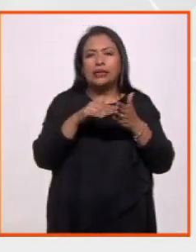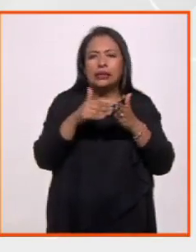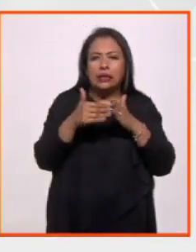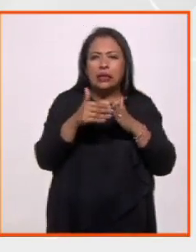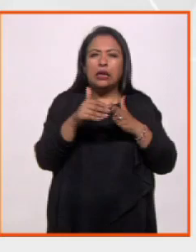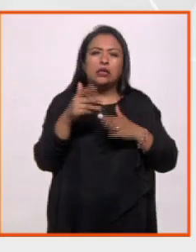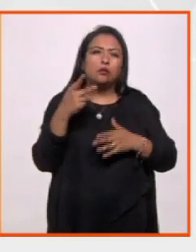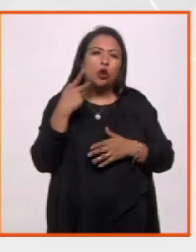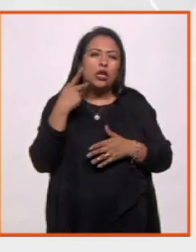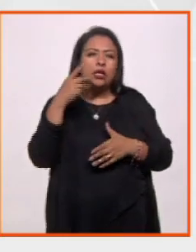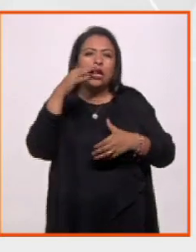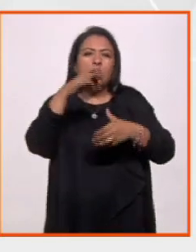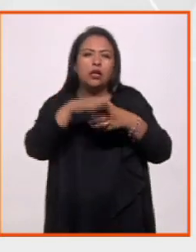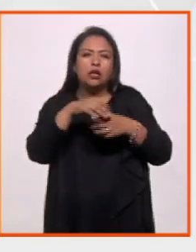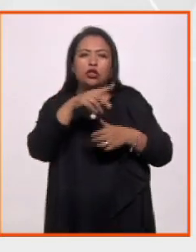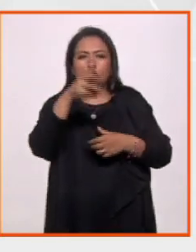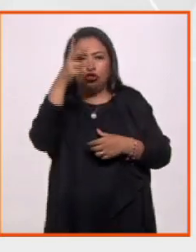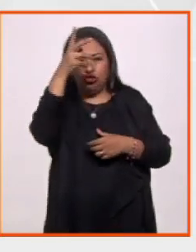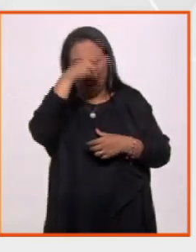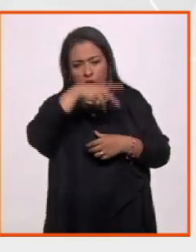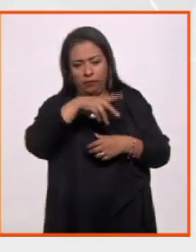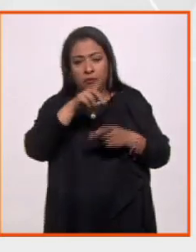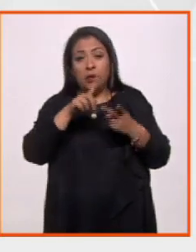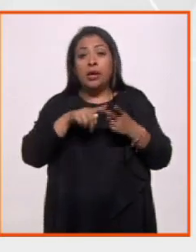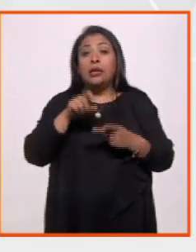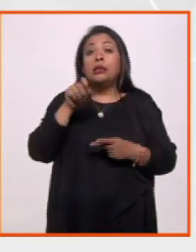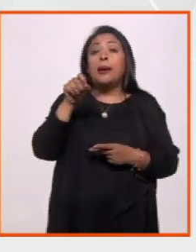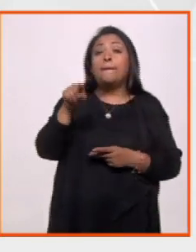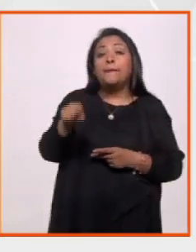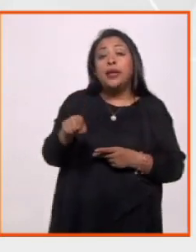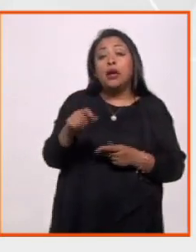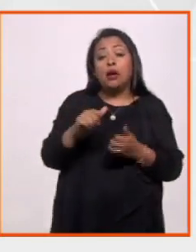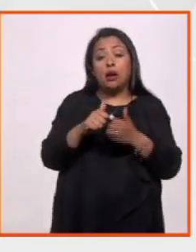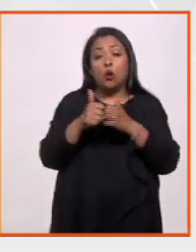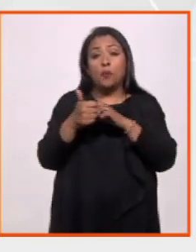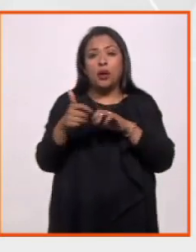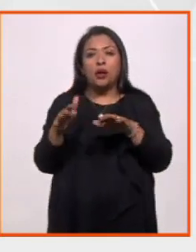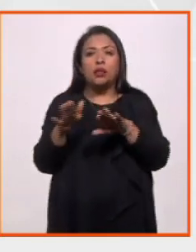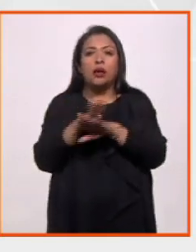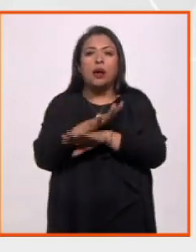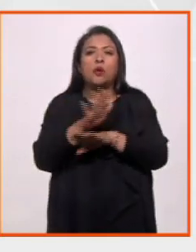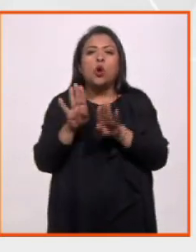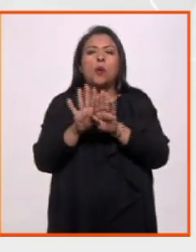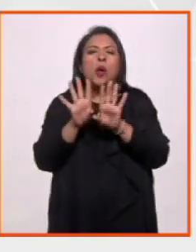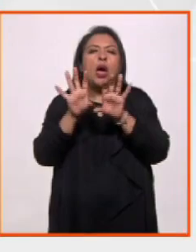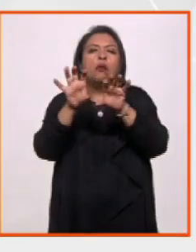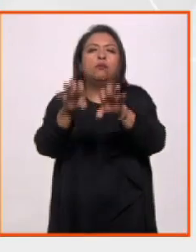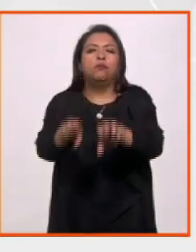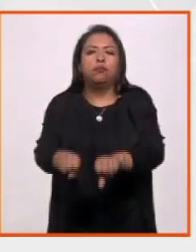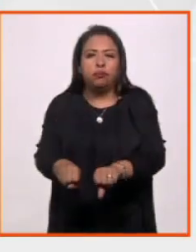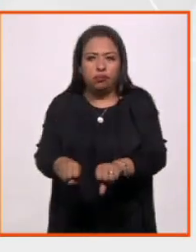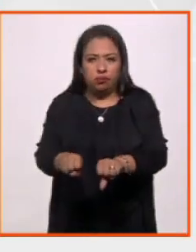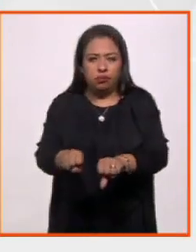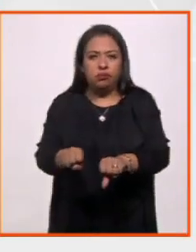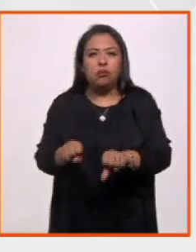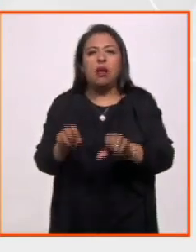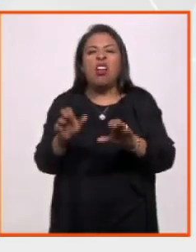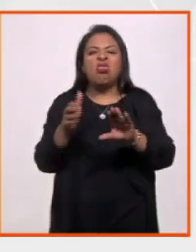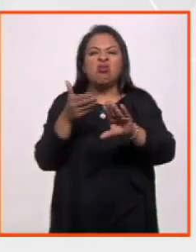político-electorales de Donald Trump y convertir esto en una suerte de invasión y en una